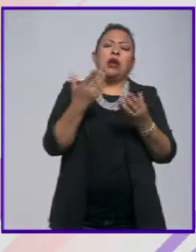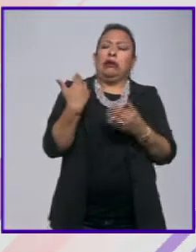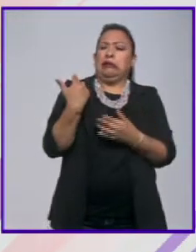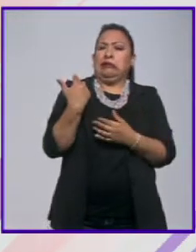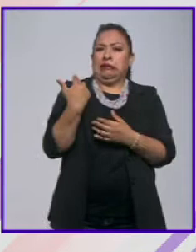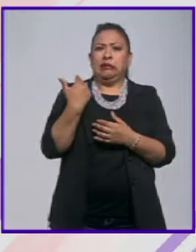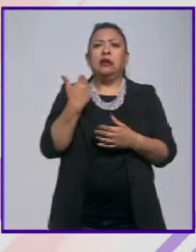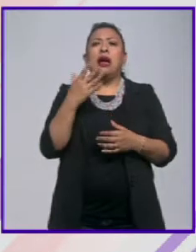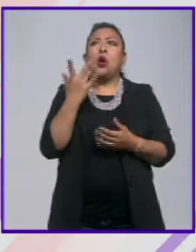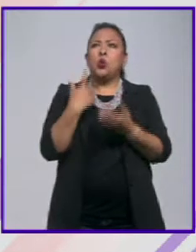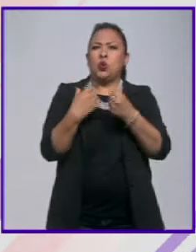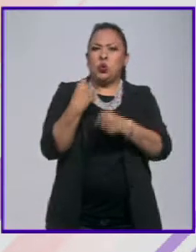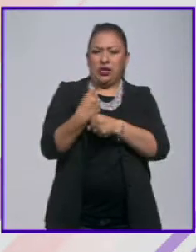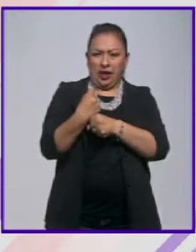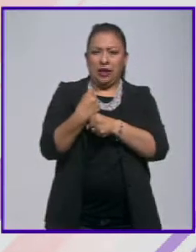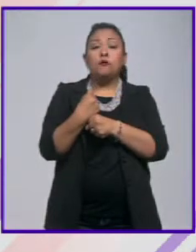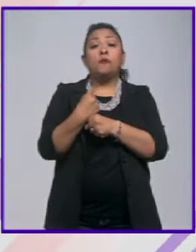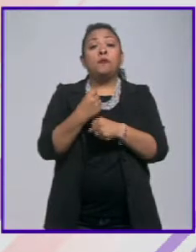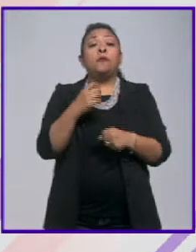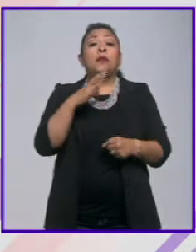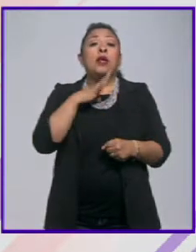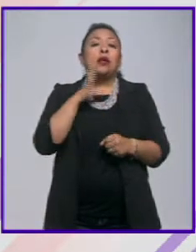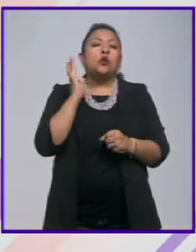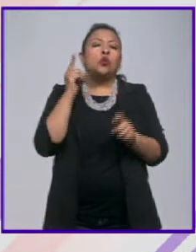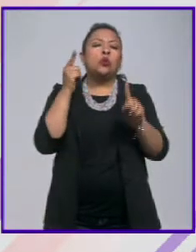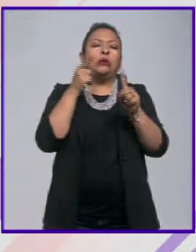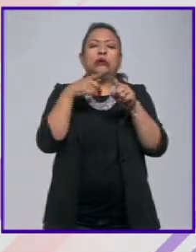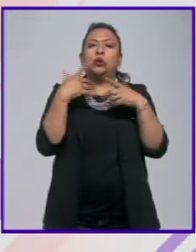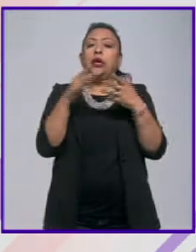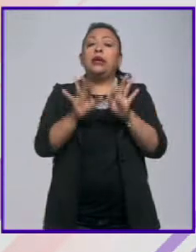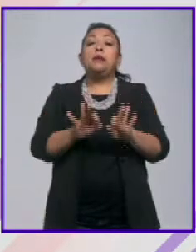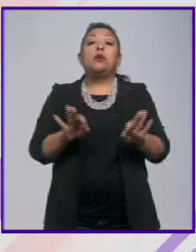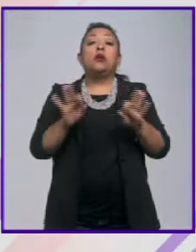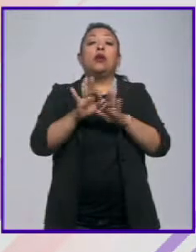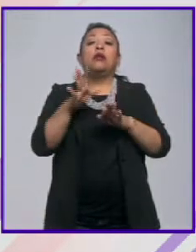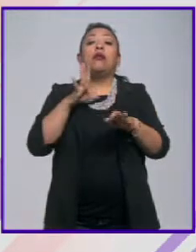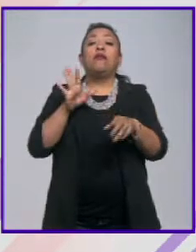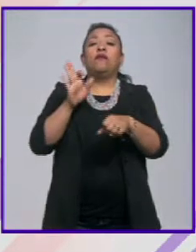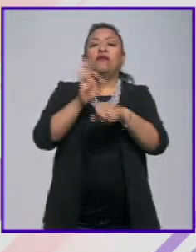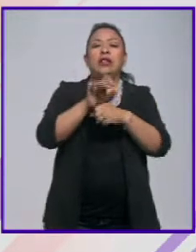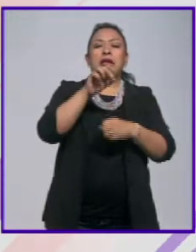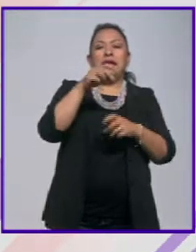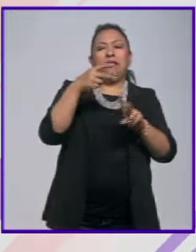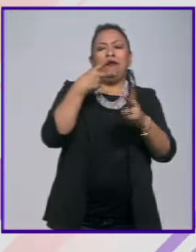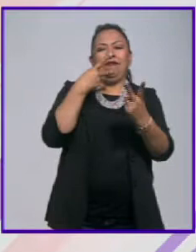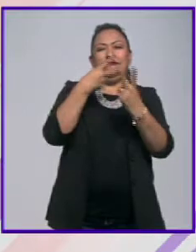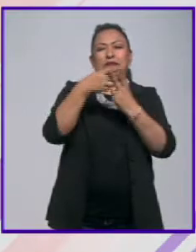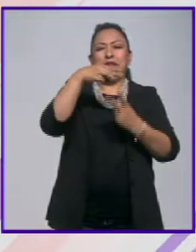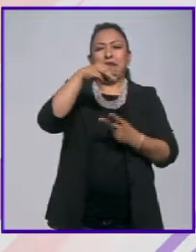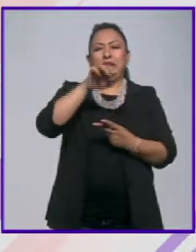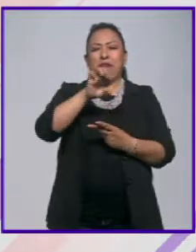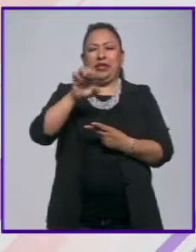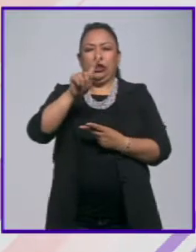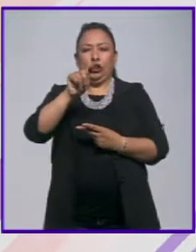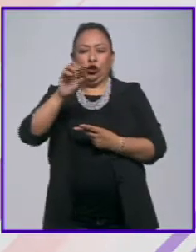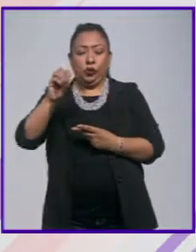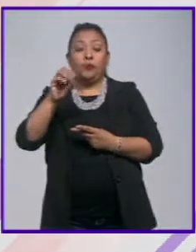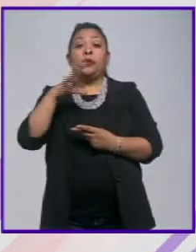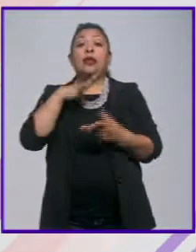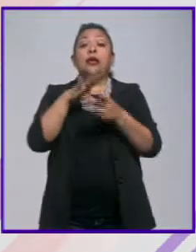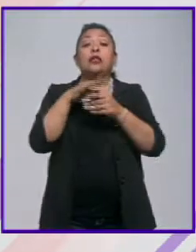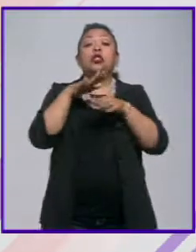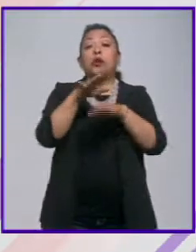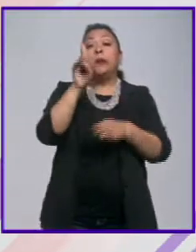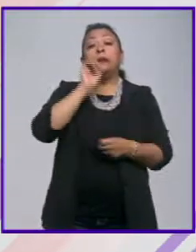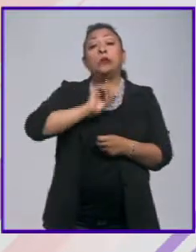recientemente, el año pasado, hubo un punto culminante del movimiento Me Too, en el cual se hablaba de las